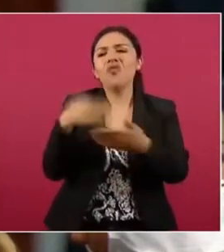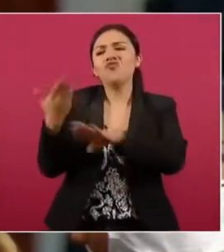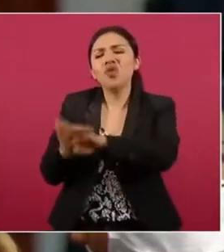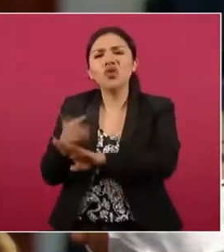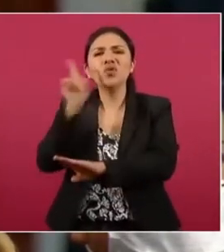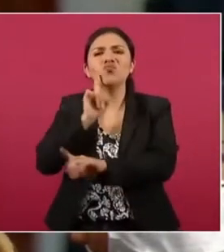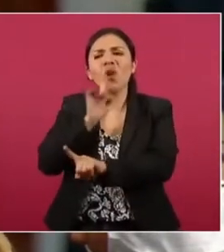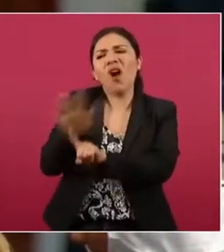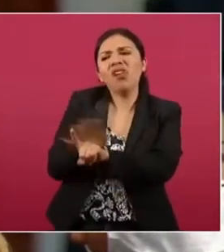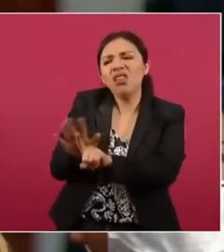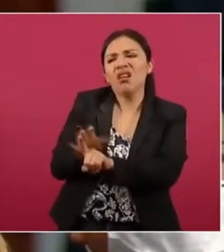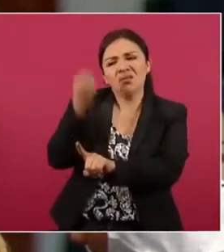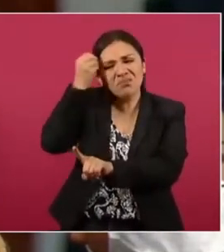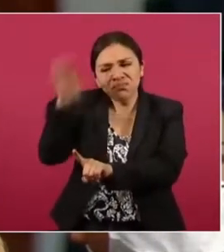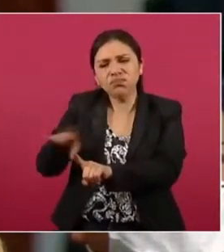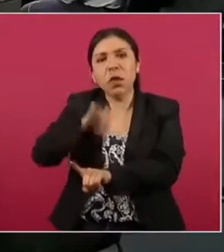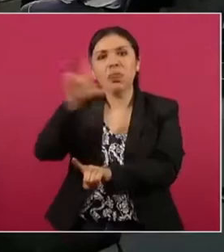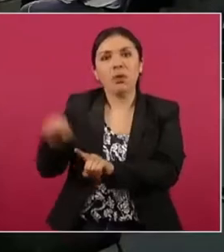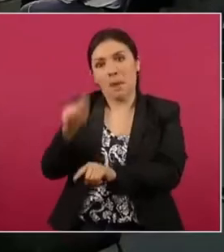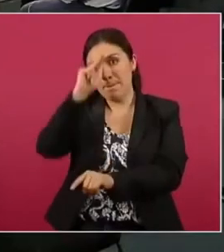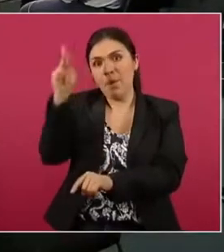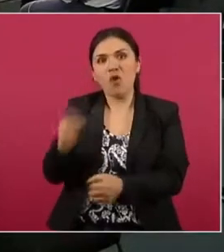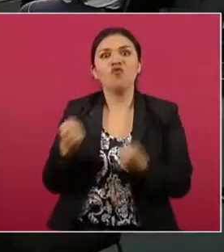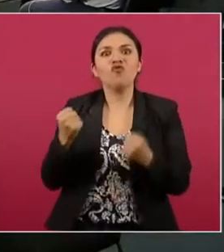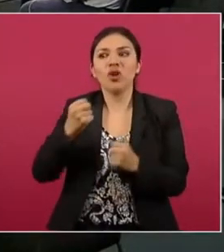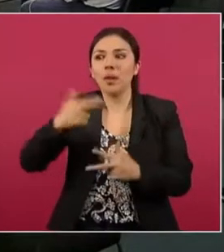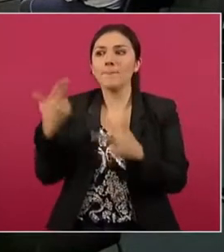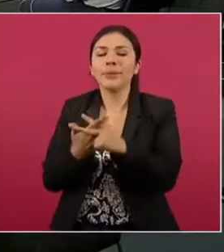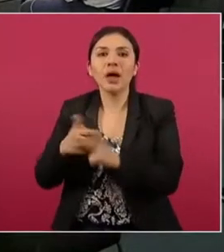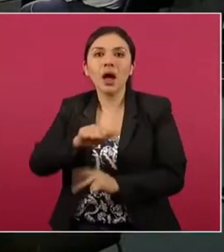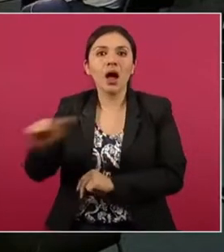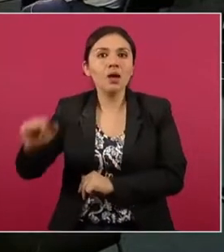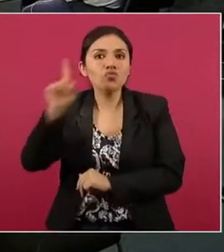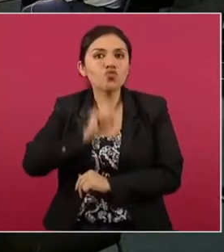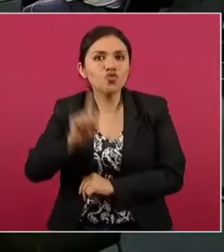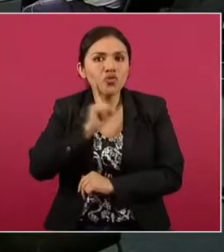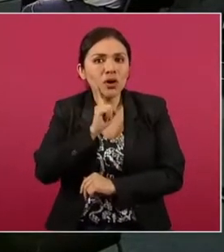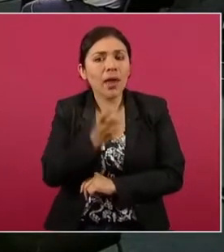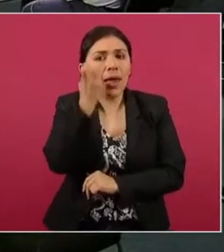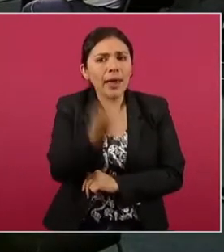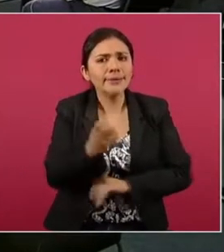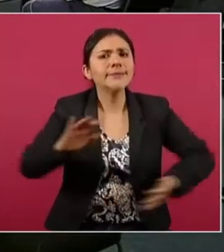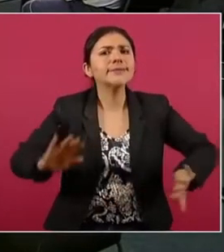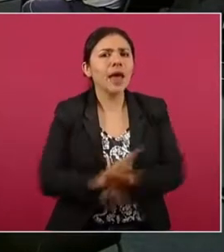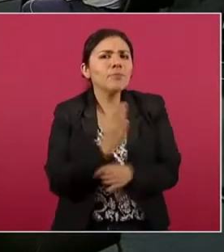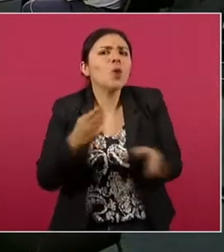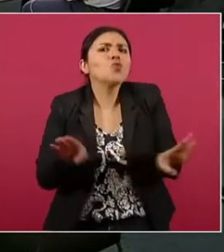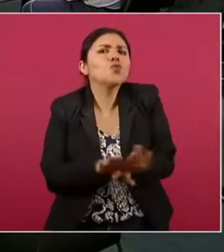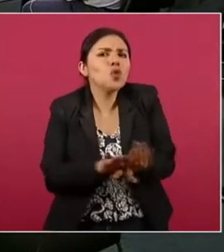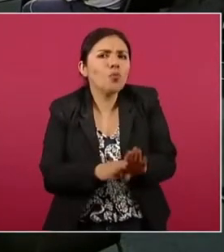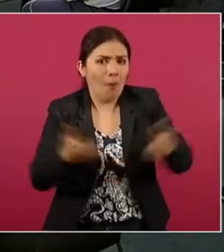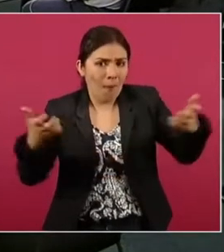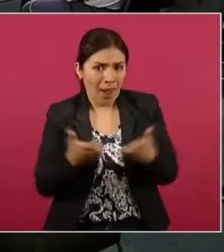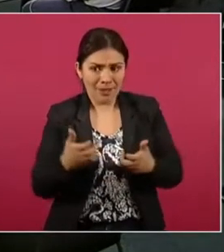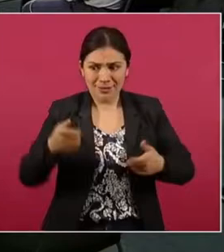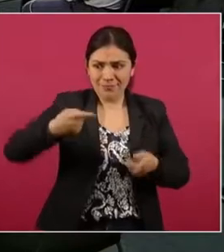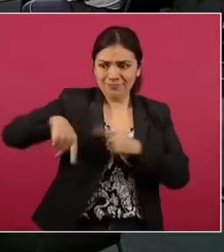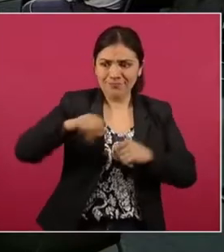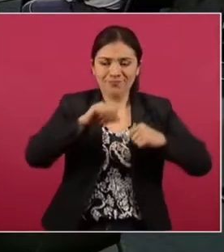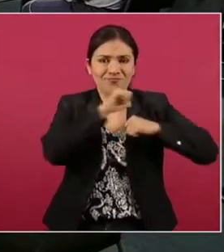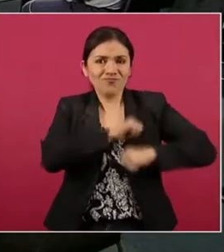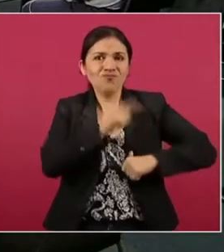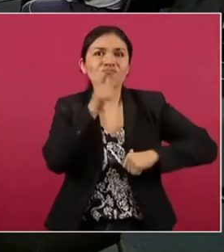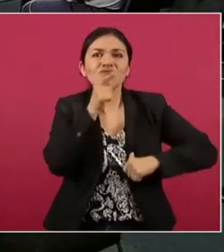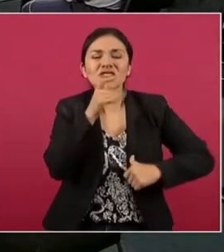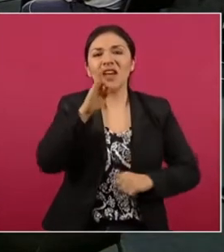máxima seña de violencia, que es el feminicidio. ¿Cómo cambiar eso? ¿Cómo lograr que las fiscalías precisamente avancen